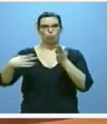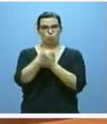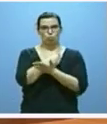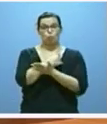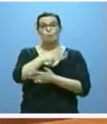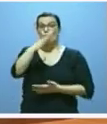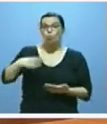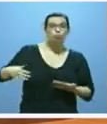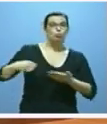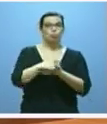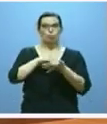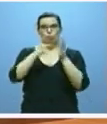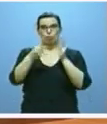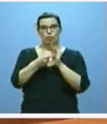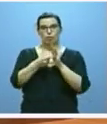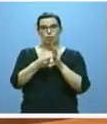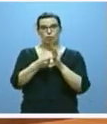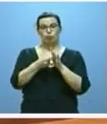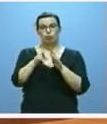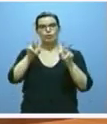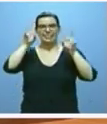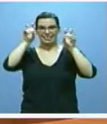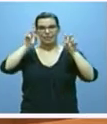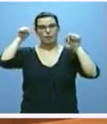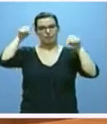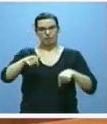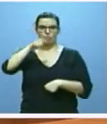cuales son claramente asuntos de comunidad.